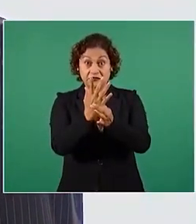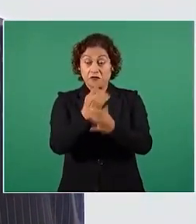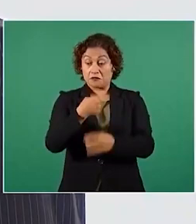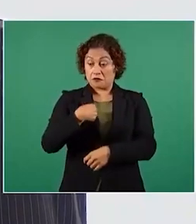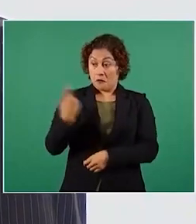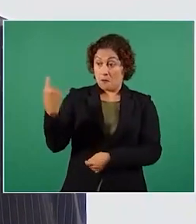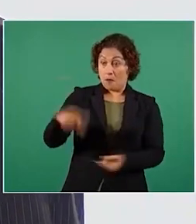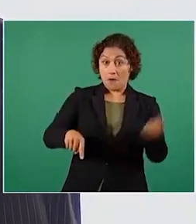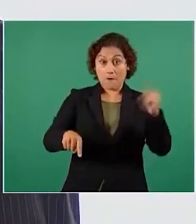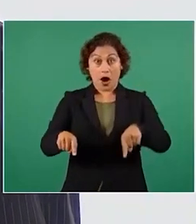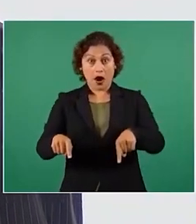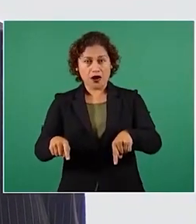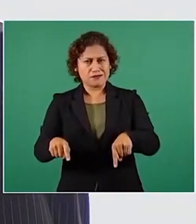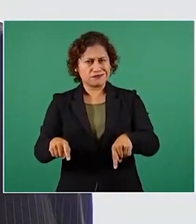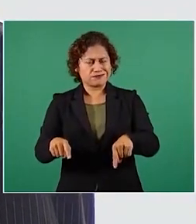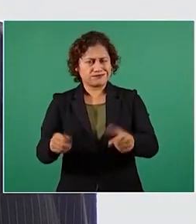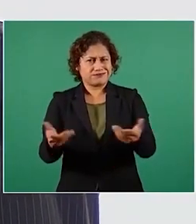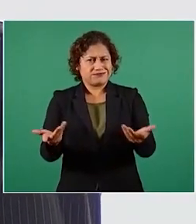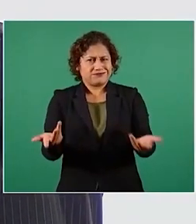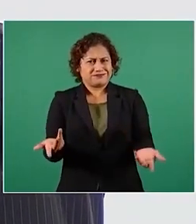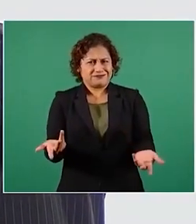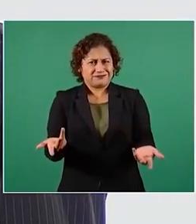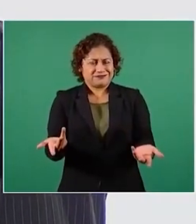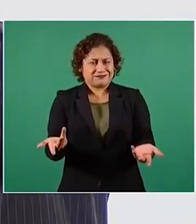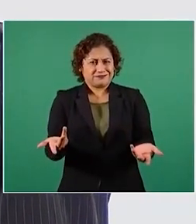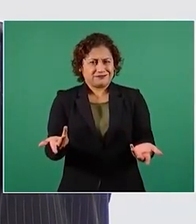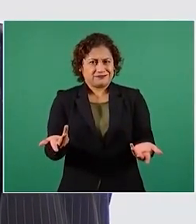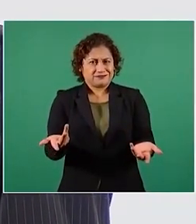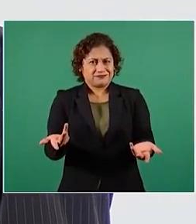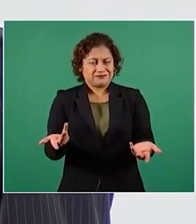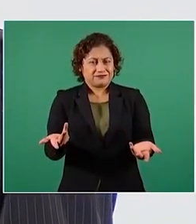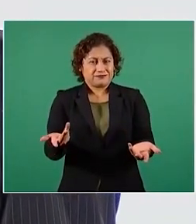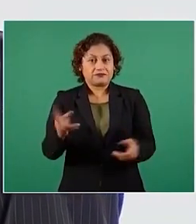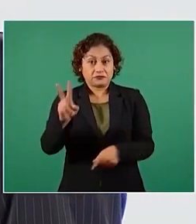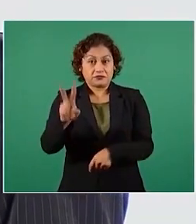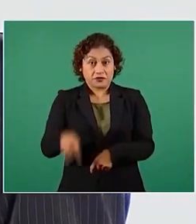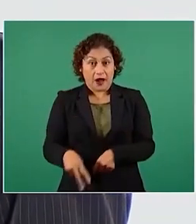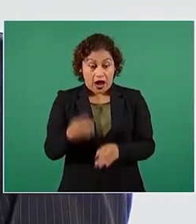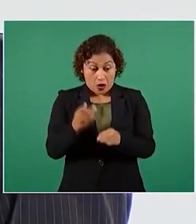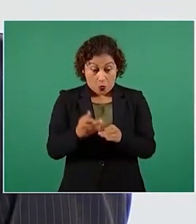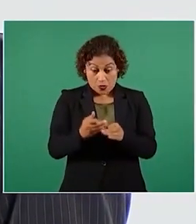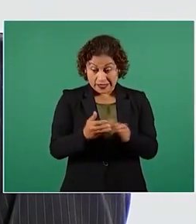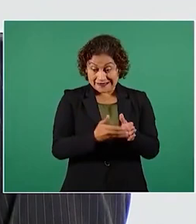cuando nunca en la historia reciente